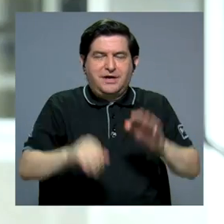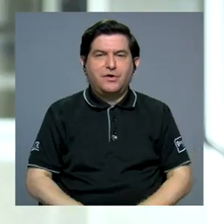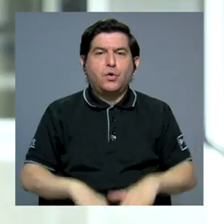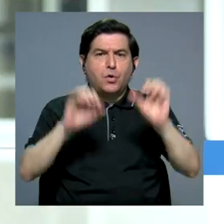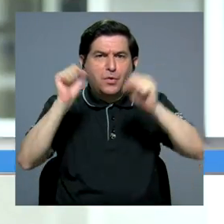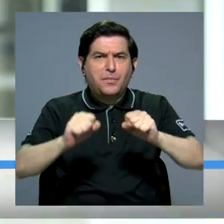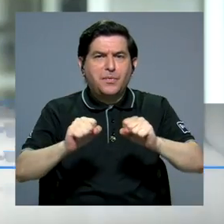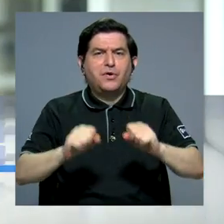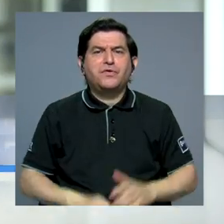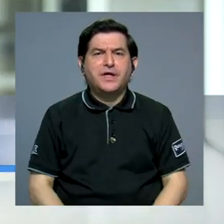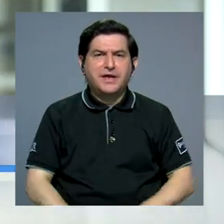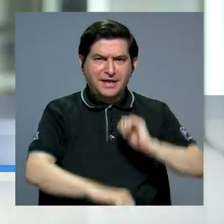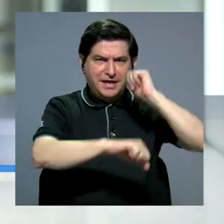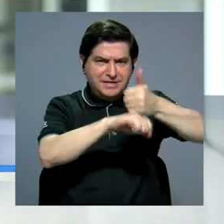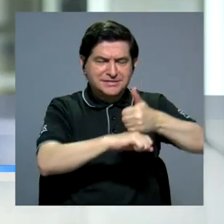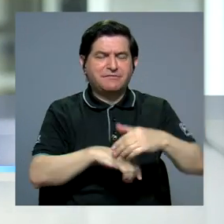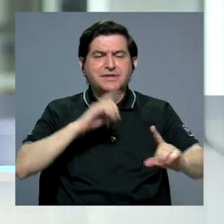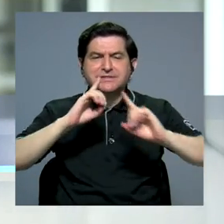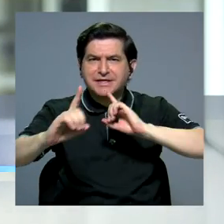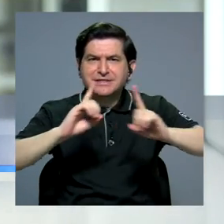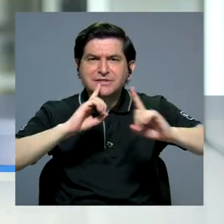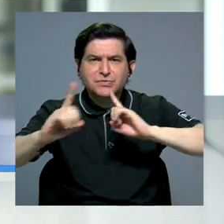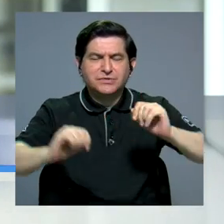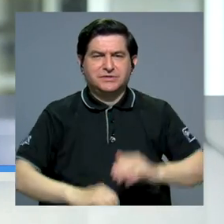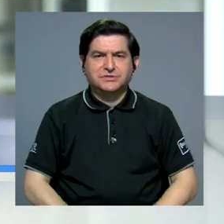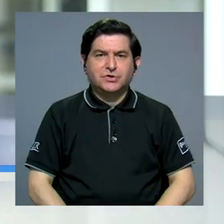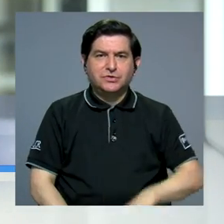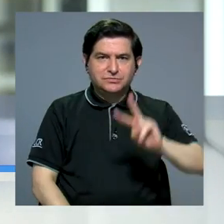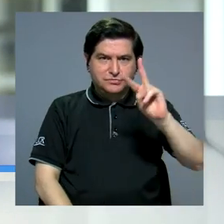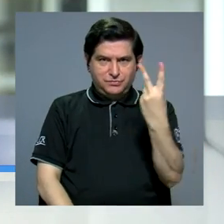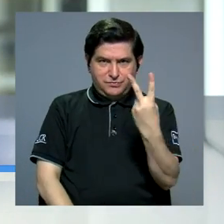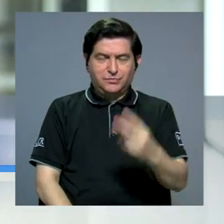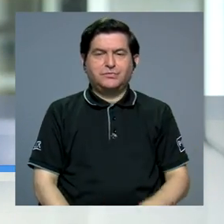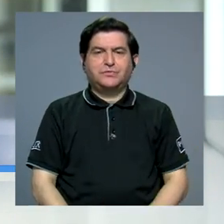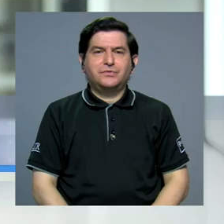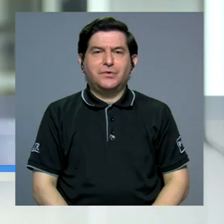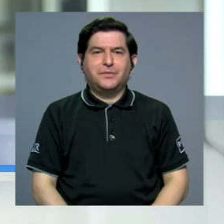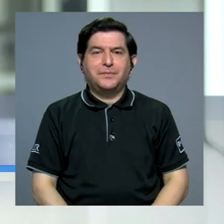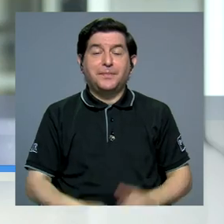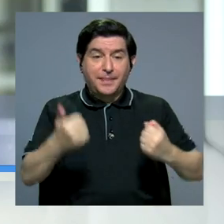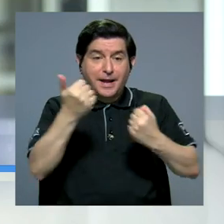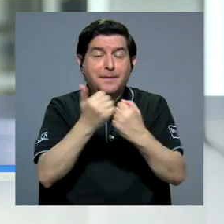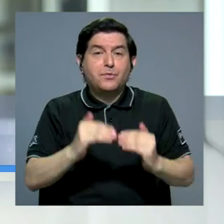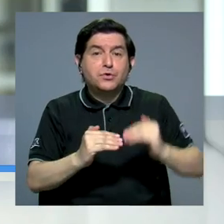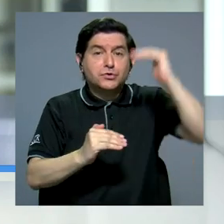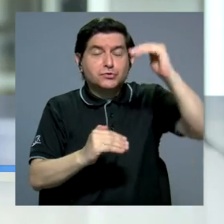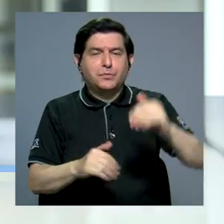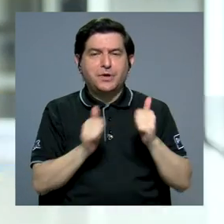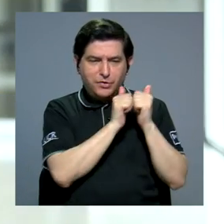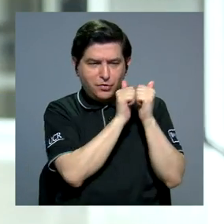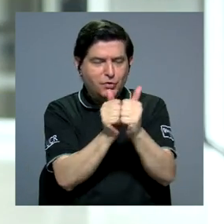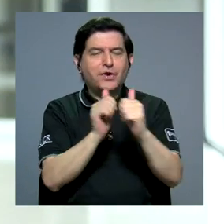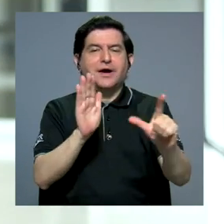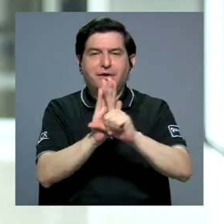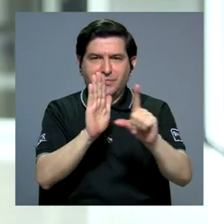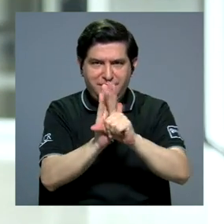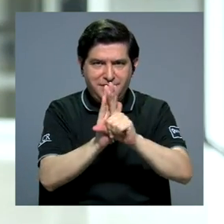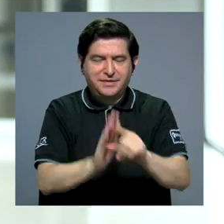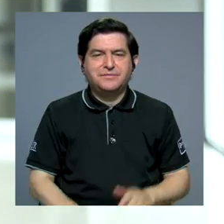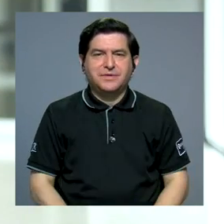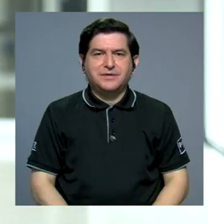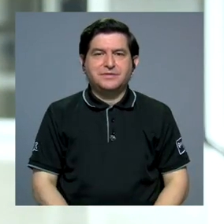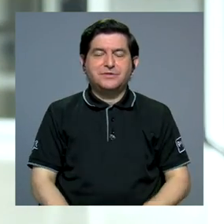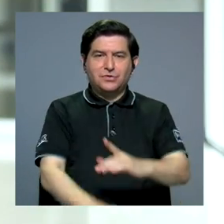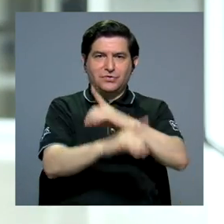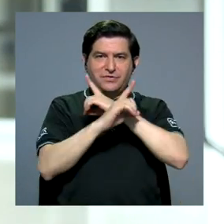posicionar esta divulgación. En segundo lugar, hablan de un mayor apoyo y un mayor acompañamiento legal por